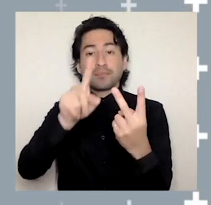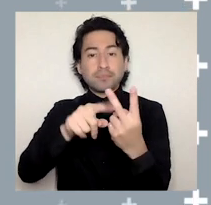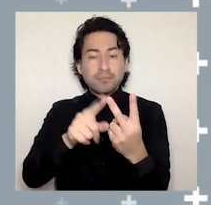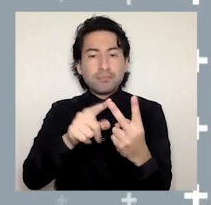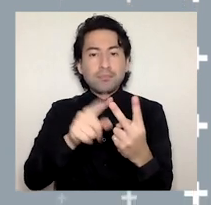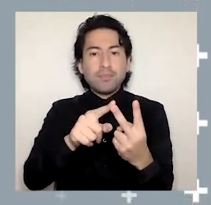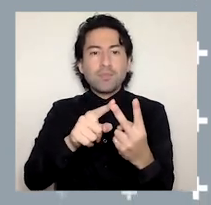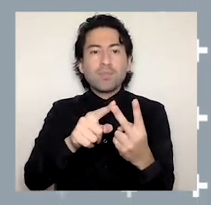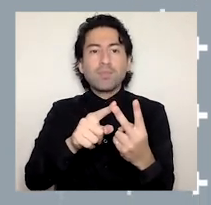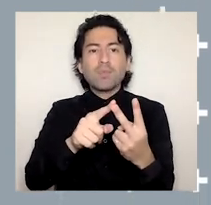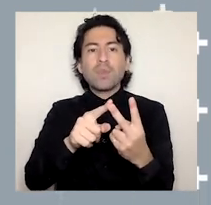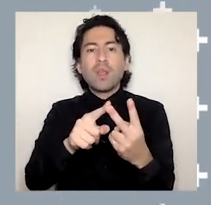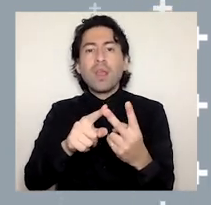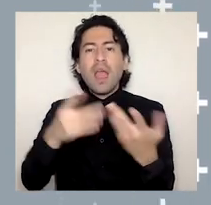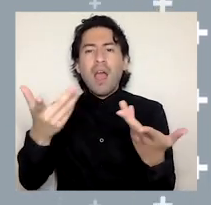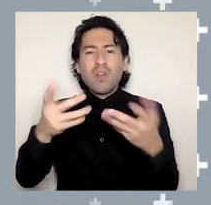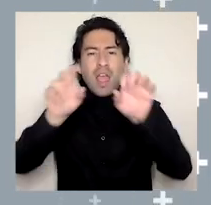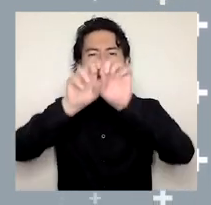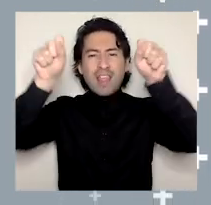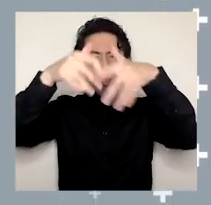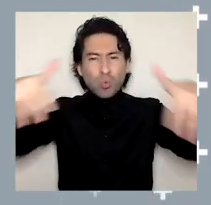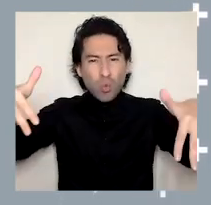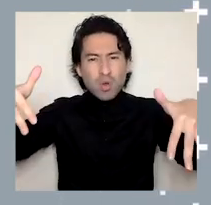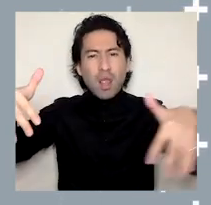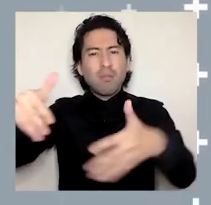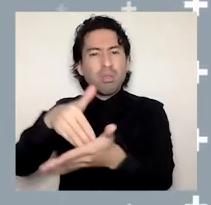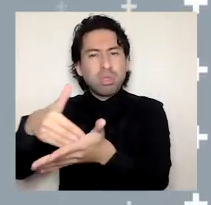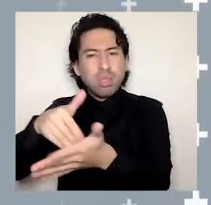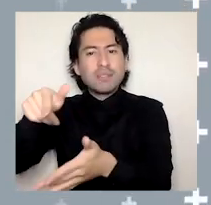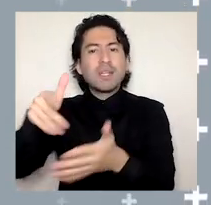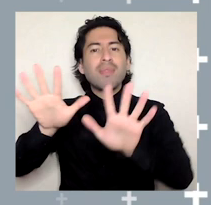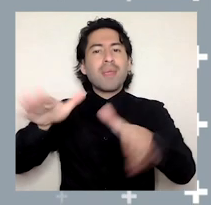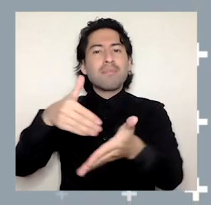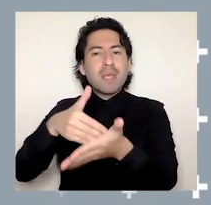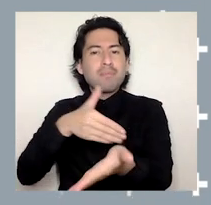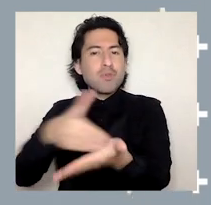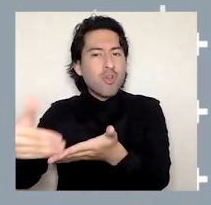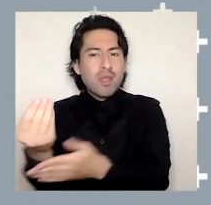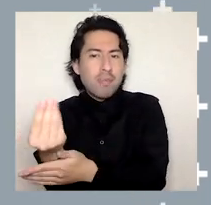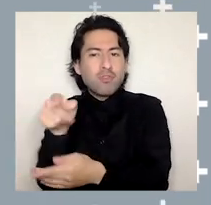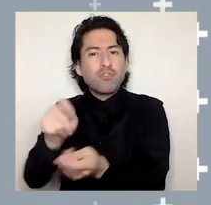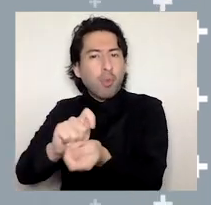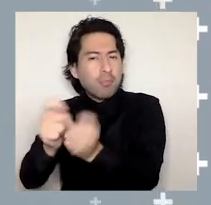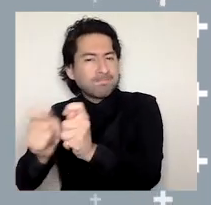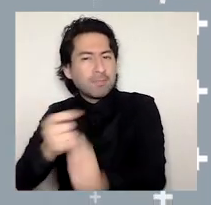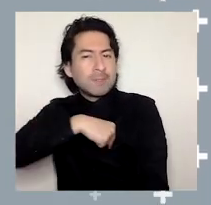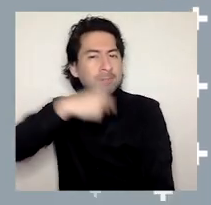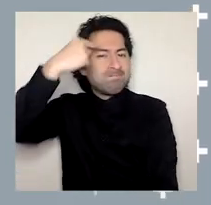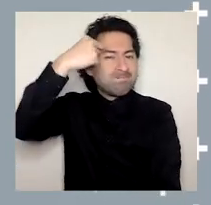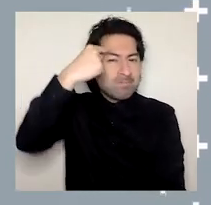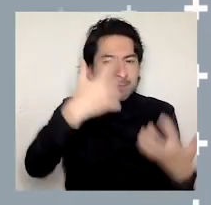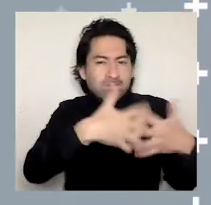la deficiente estructura de pasivos de 10.000 millones de pesos. Estamos estudiando posibilidades para